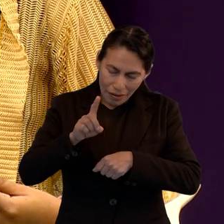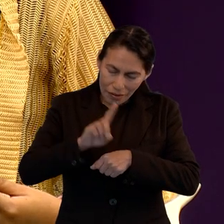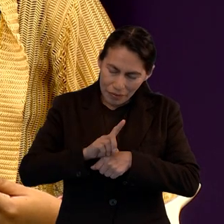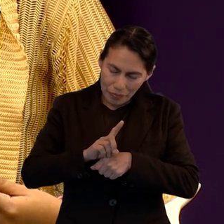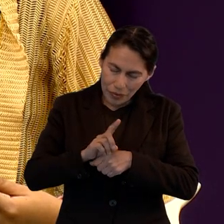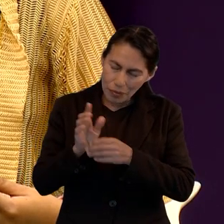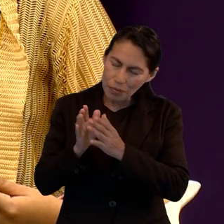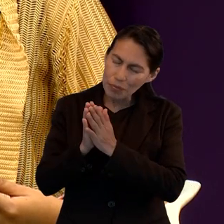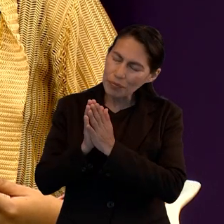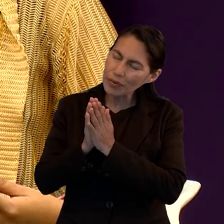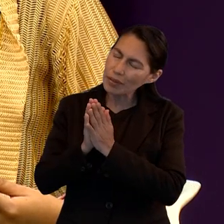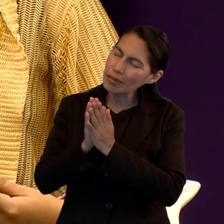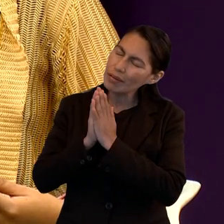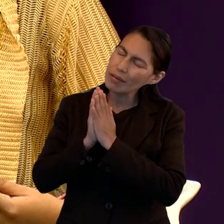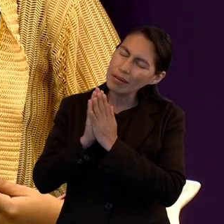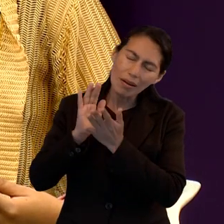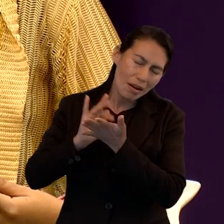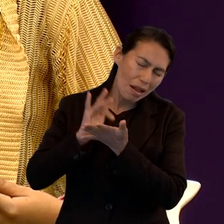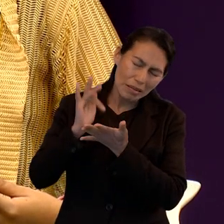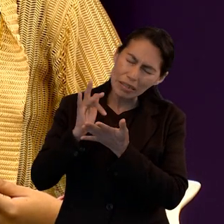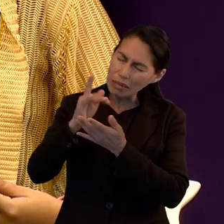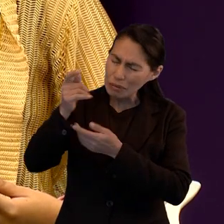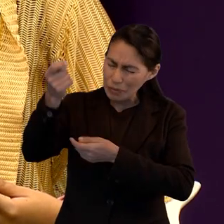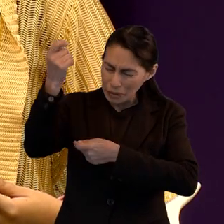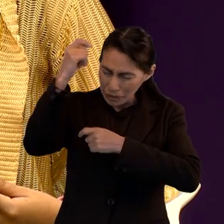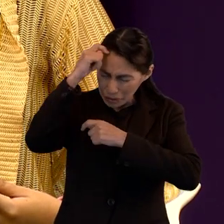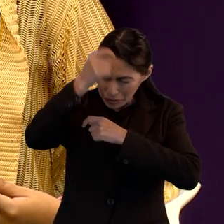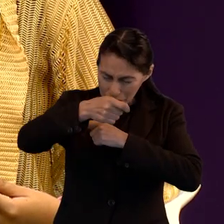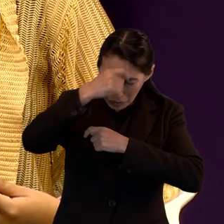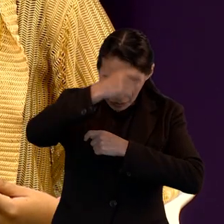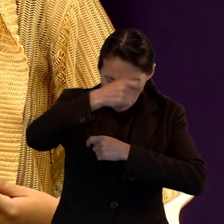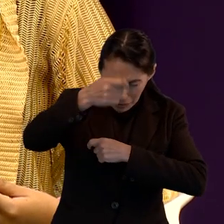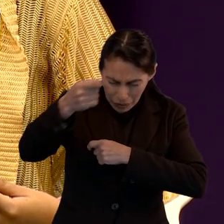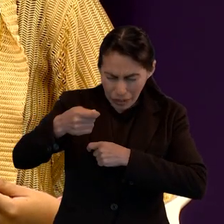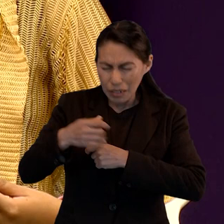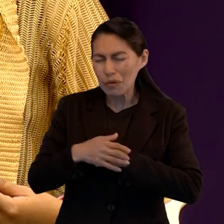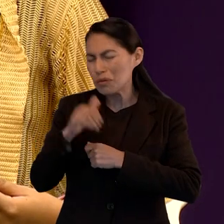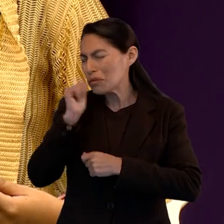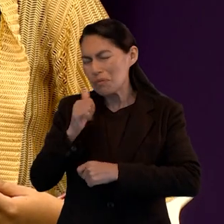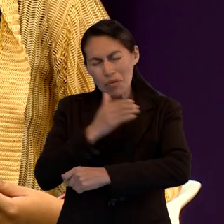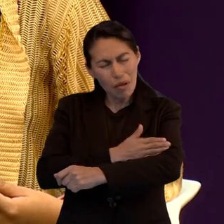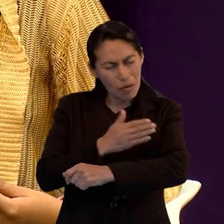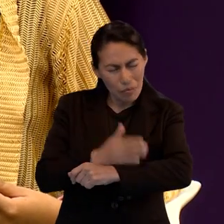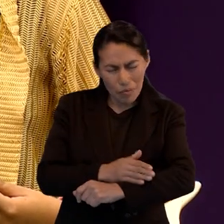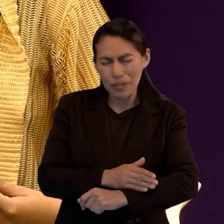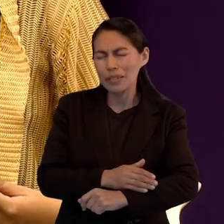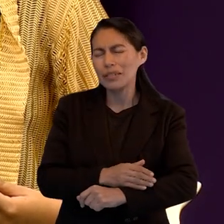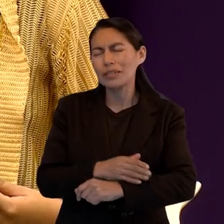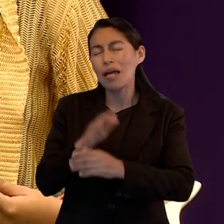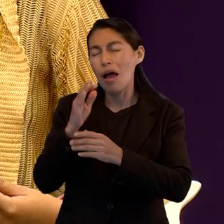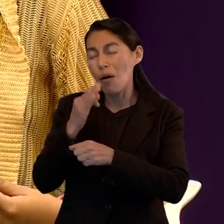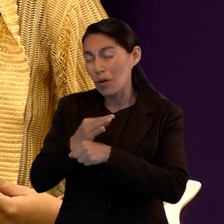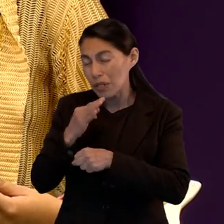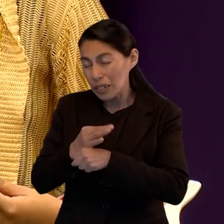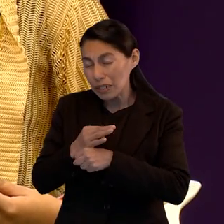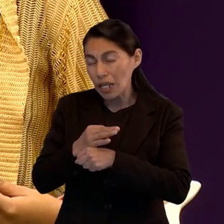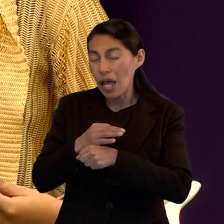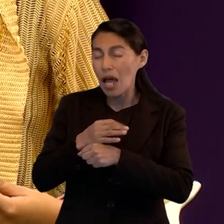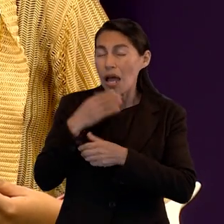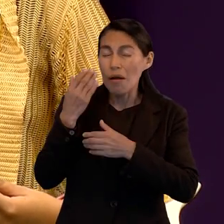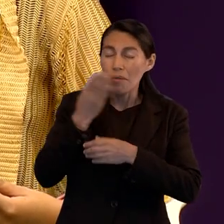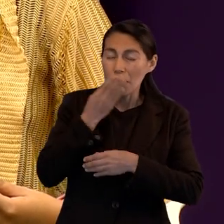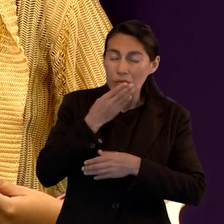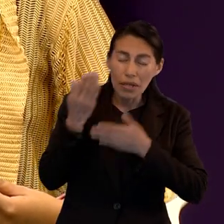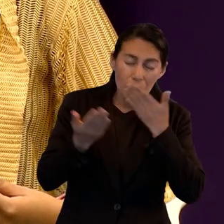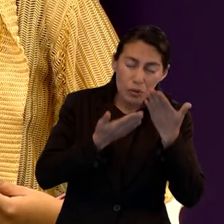las bendiciones que derramas en cada uno de nuestros días. Te damos gracias porque siempre estás de nuestro lado y te pedimos que ahora que vamos a estudiar tu palabra, ahora tú